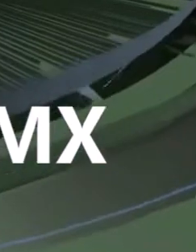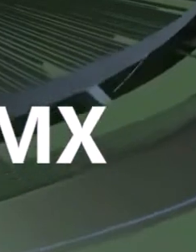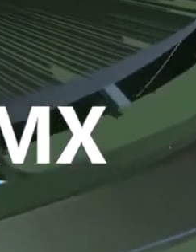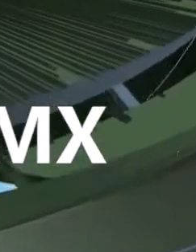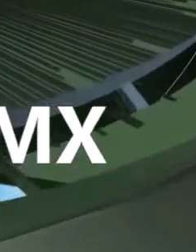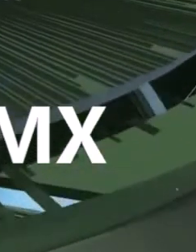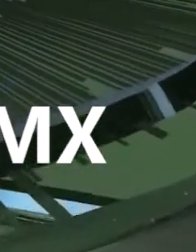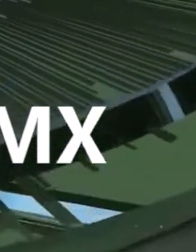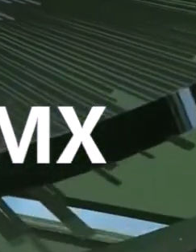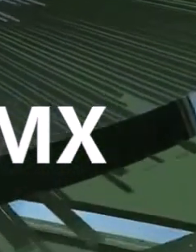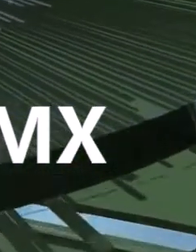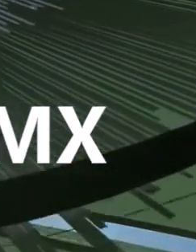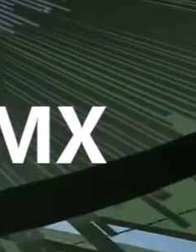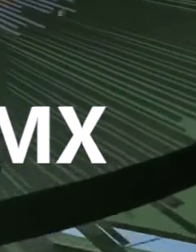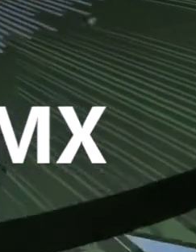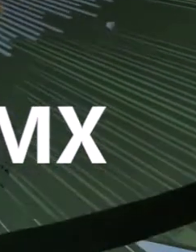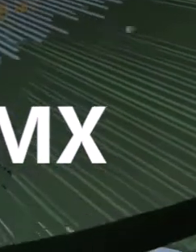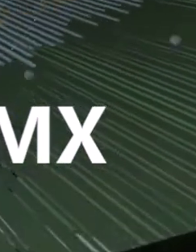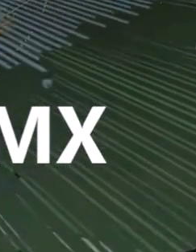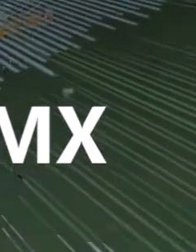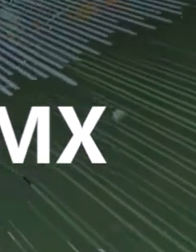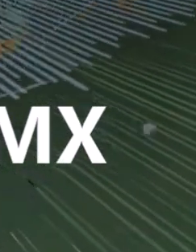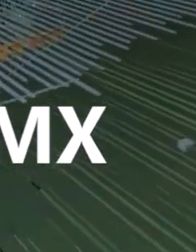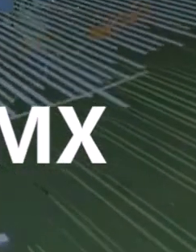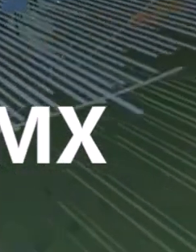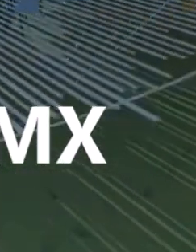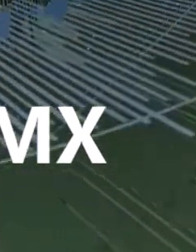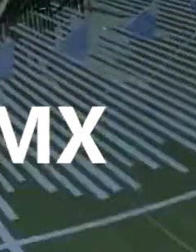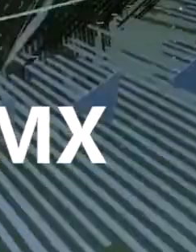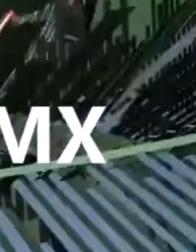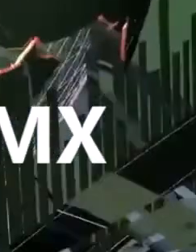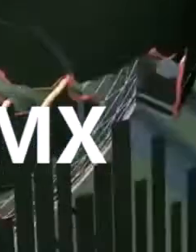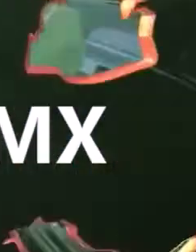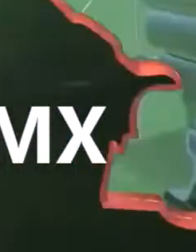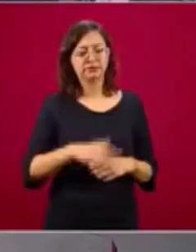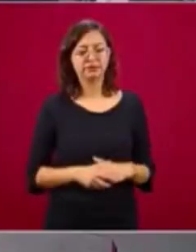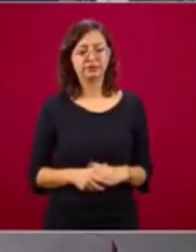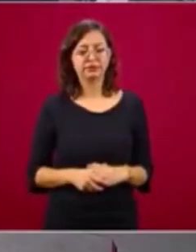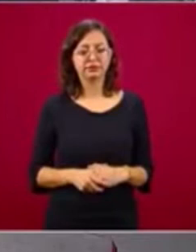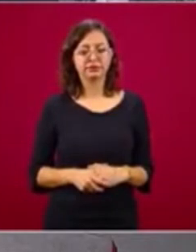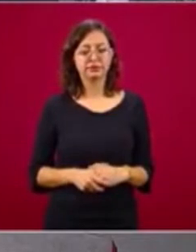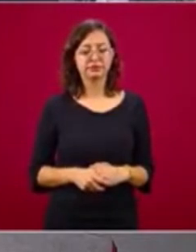Hidalgo Noticias MX, el canal informativo.